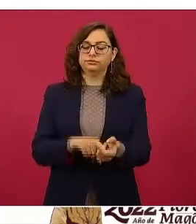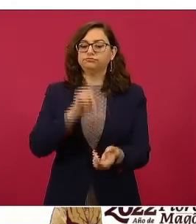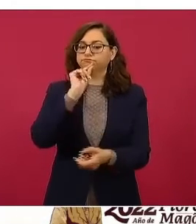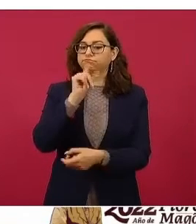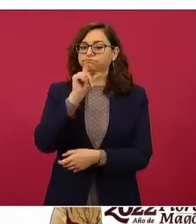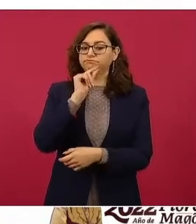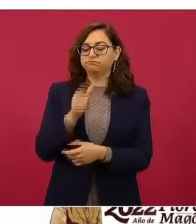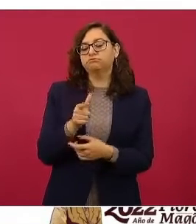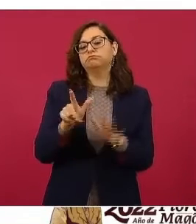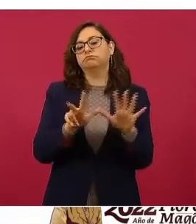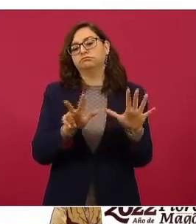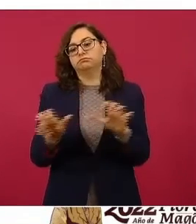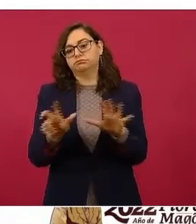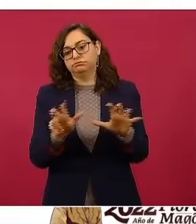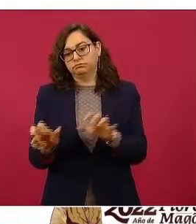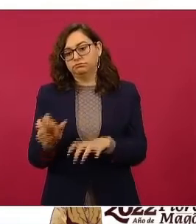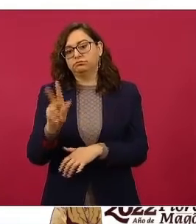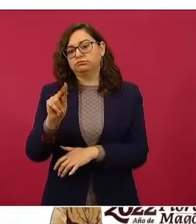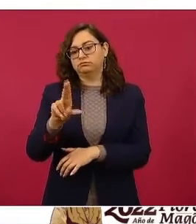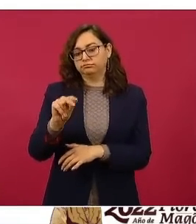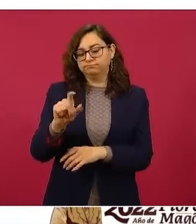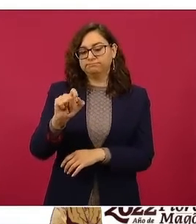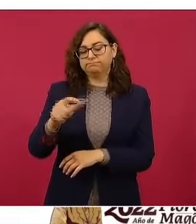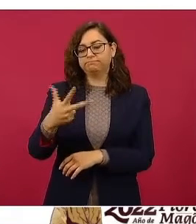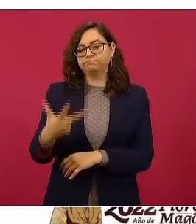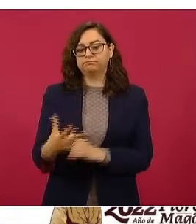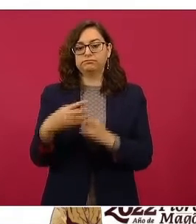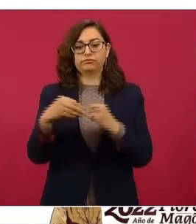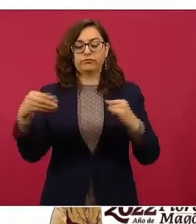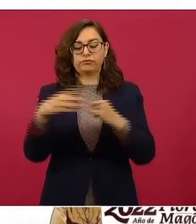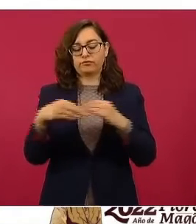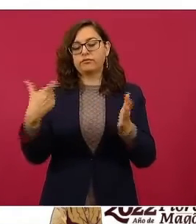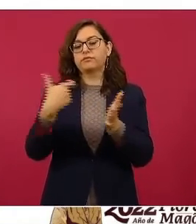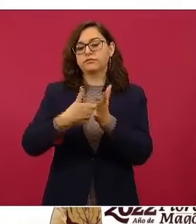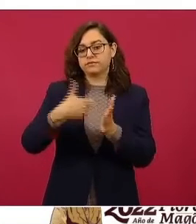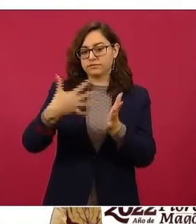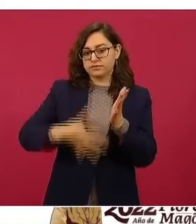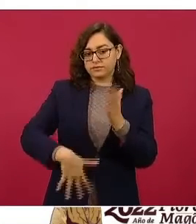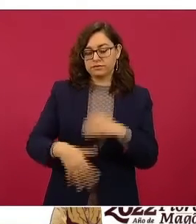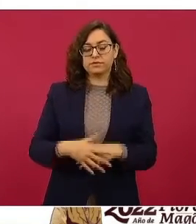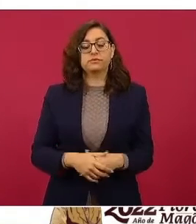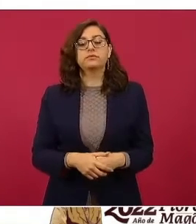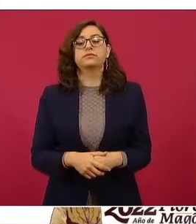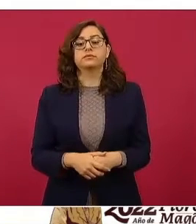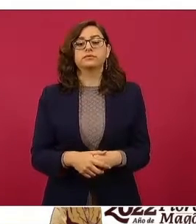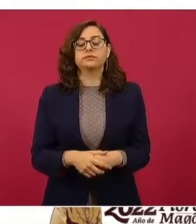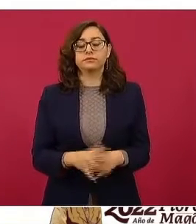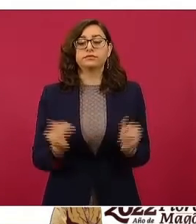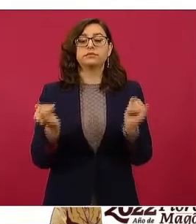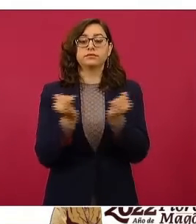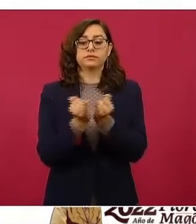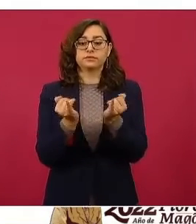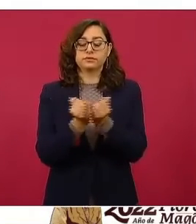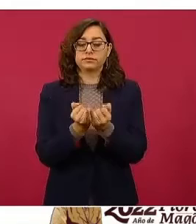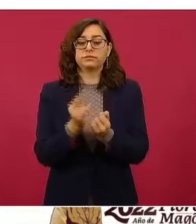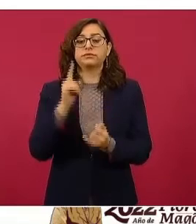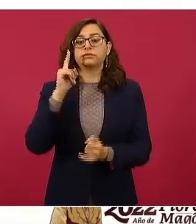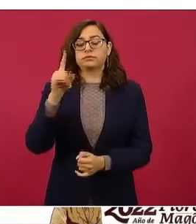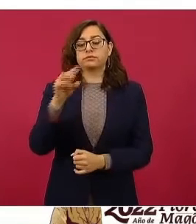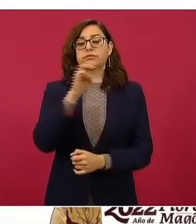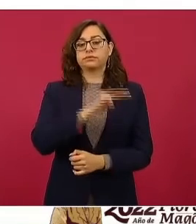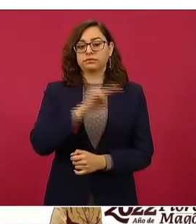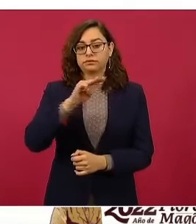880 pesos 28 centavos, es la opción más económica. Lo mismo en Morelia,